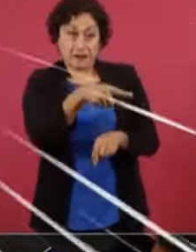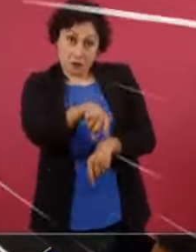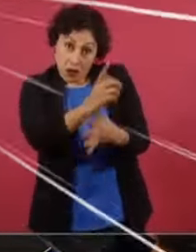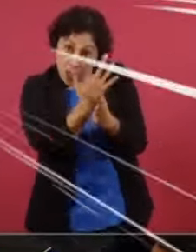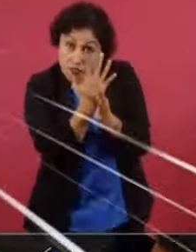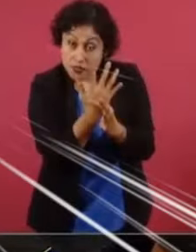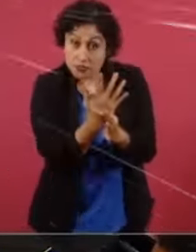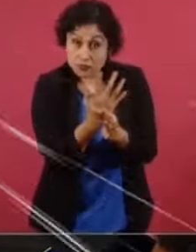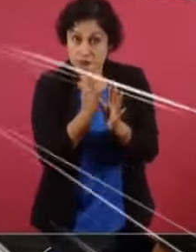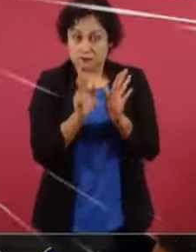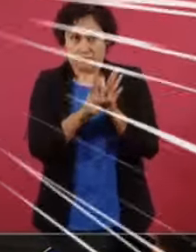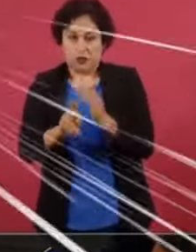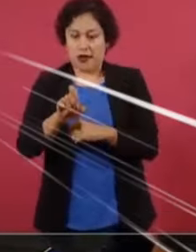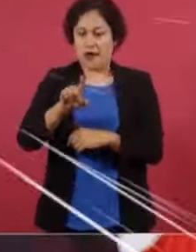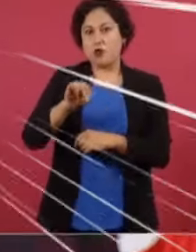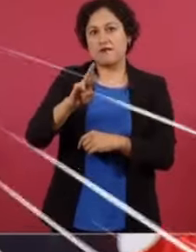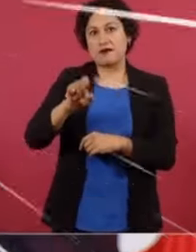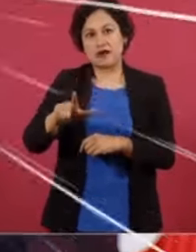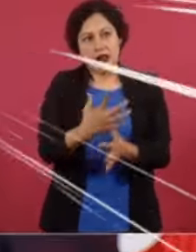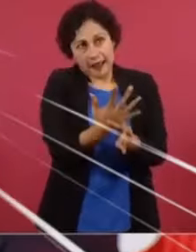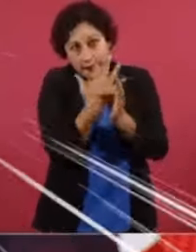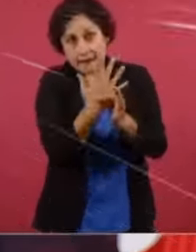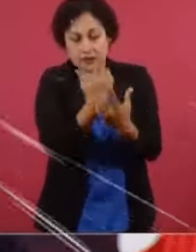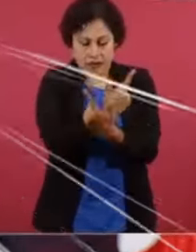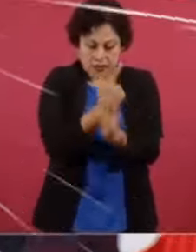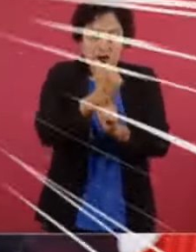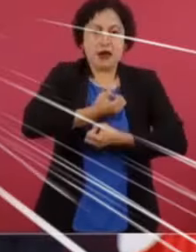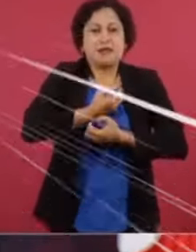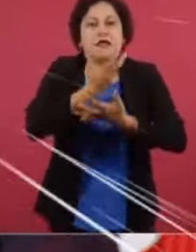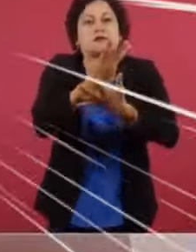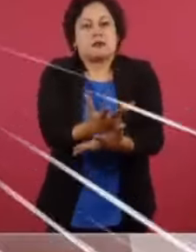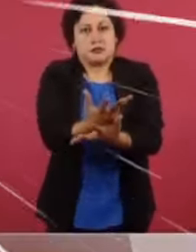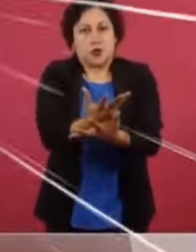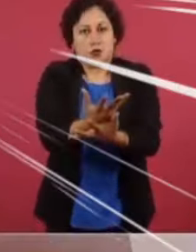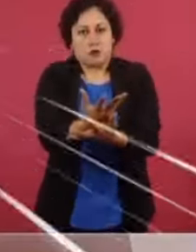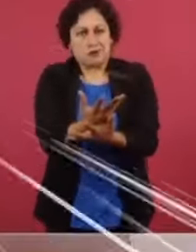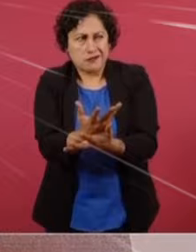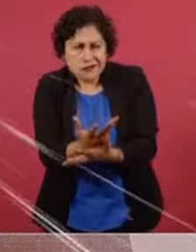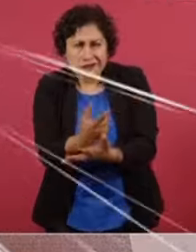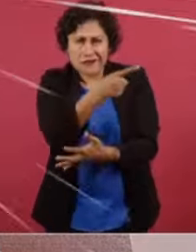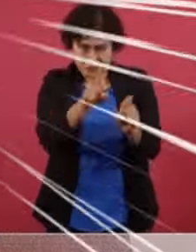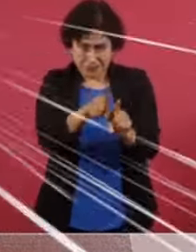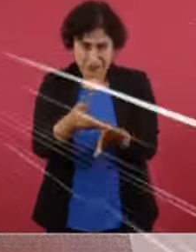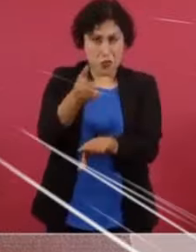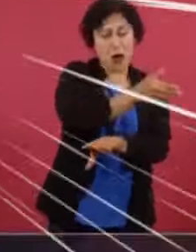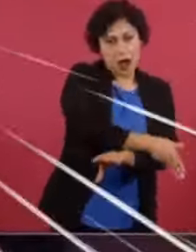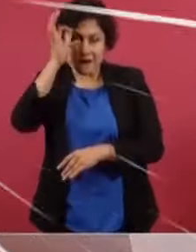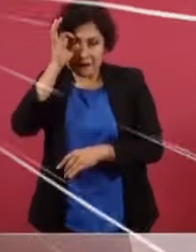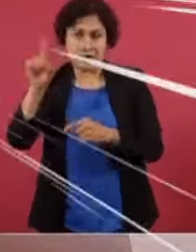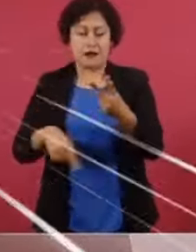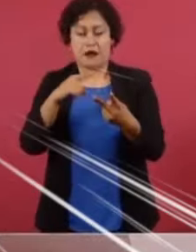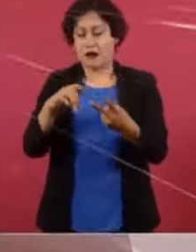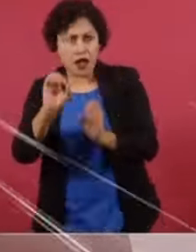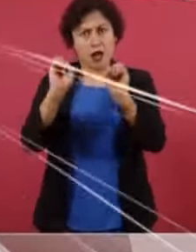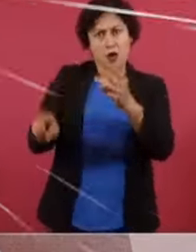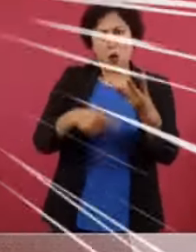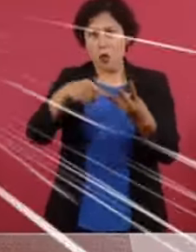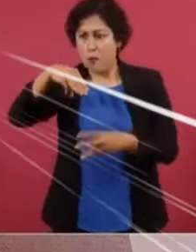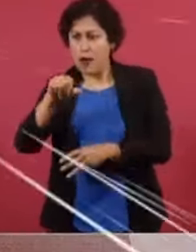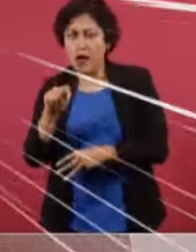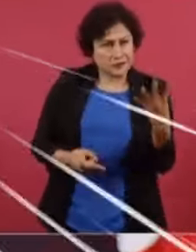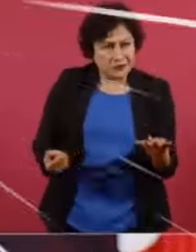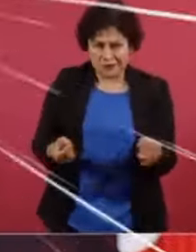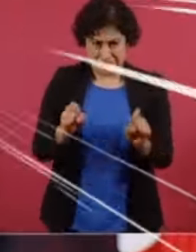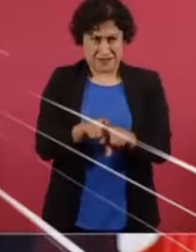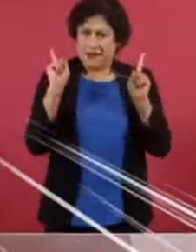según El Universal, con la libertad de expresión que defendía arriesgando su vida en la cárcel Ricardo Flores Magón o Daniel Cabrera o Filomeno Mata o